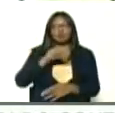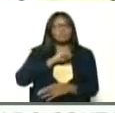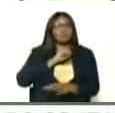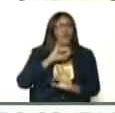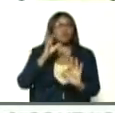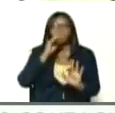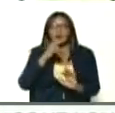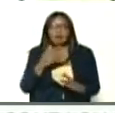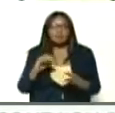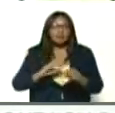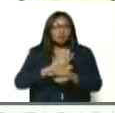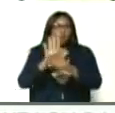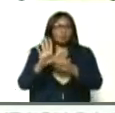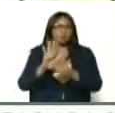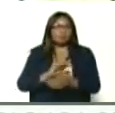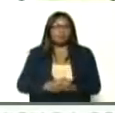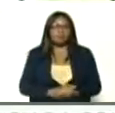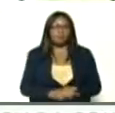coronavirus,